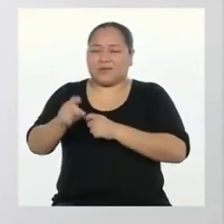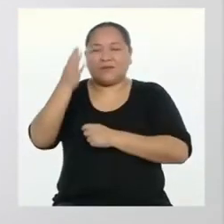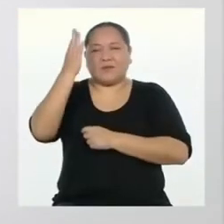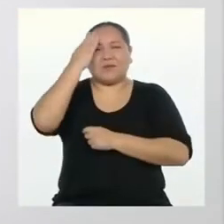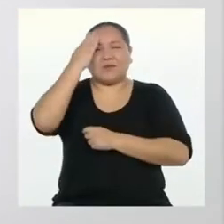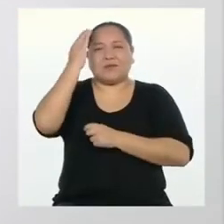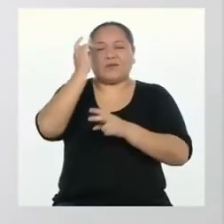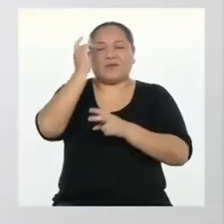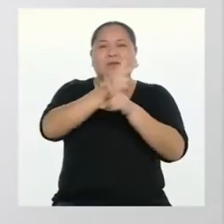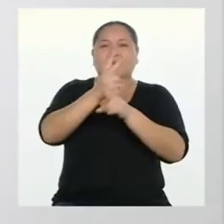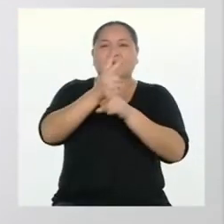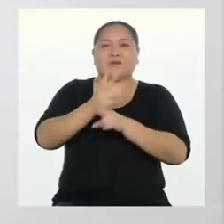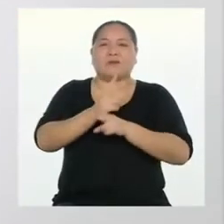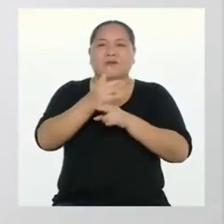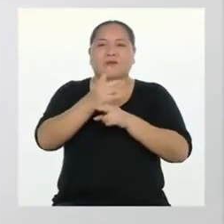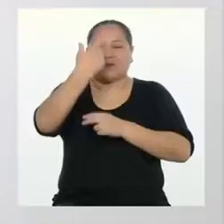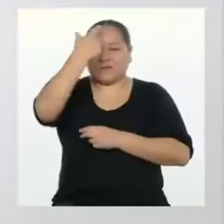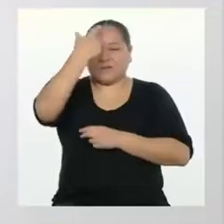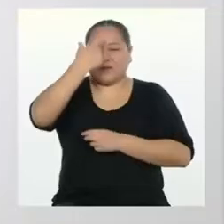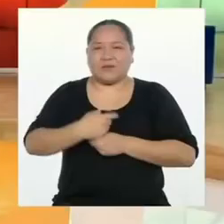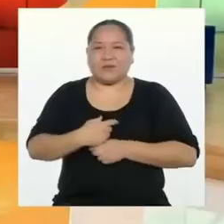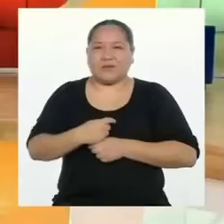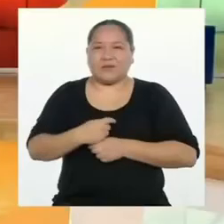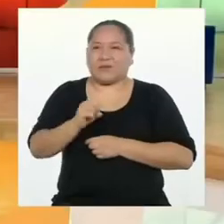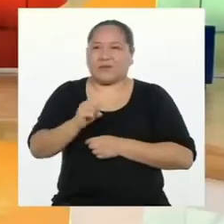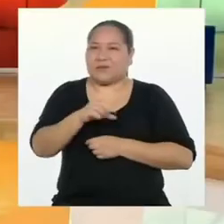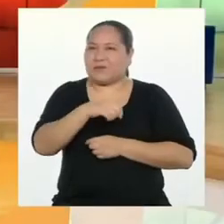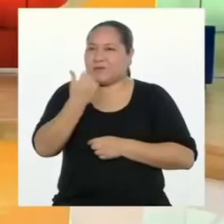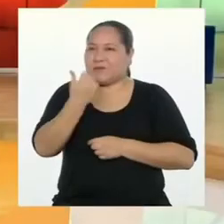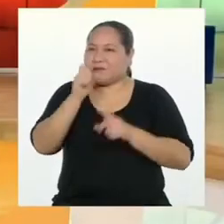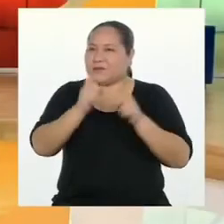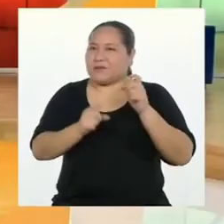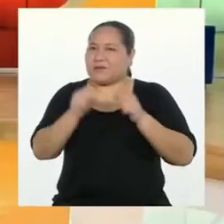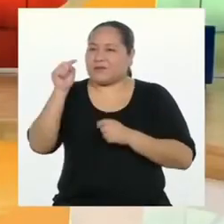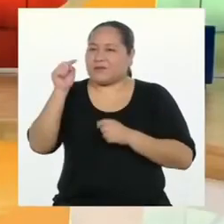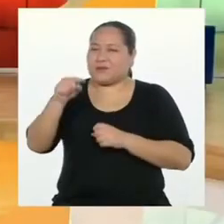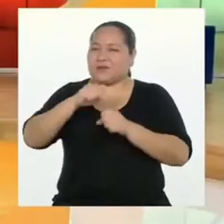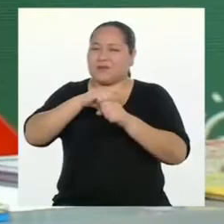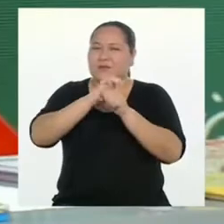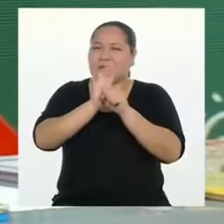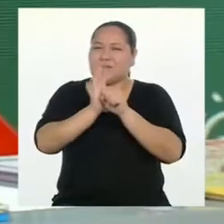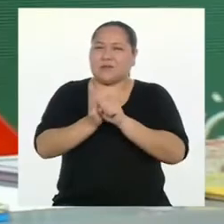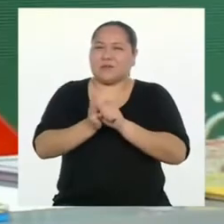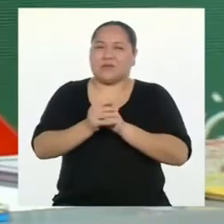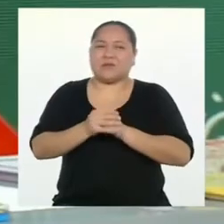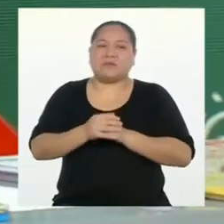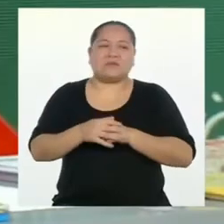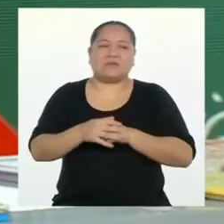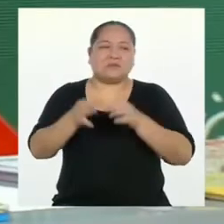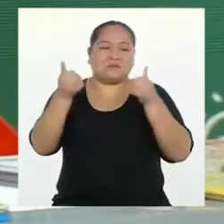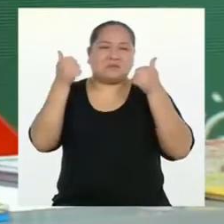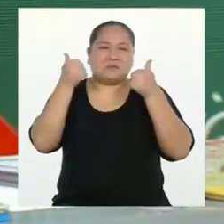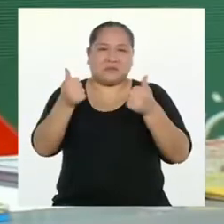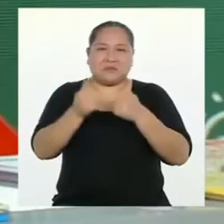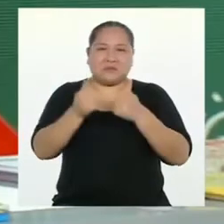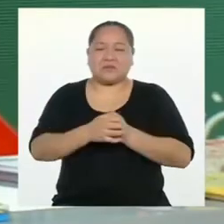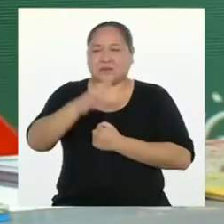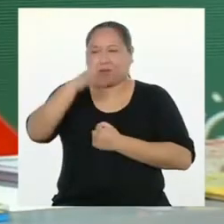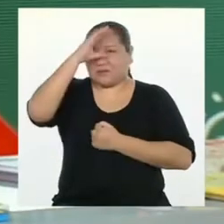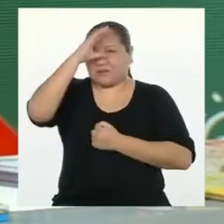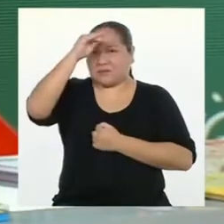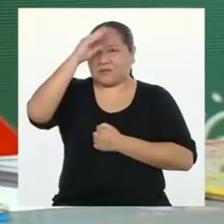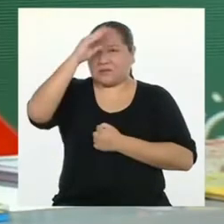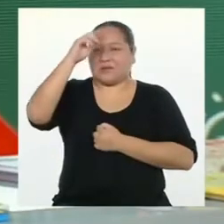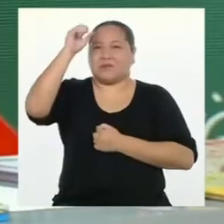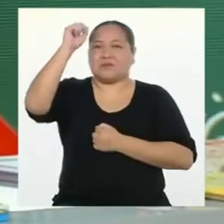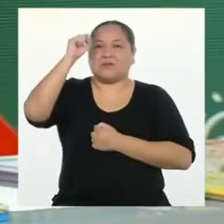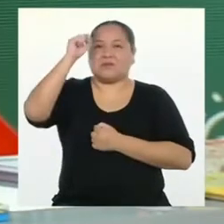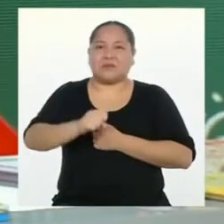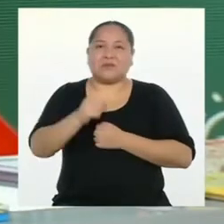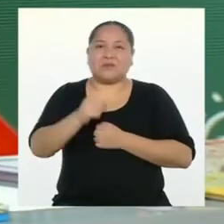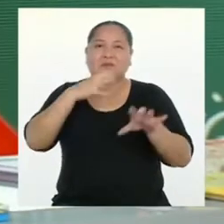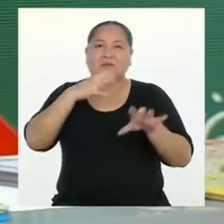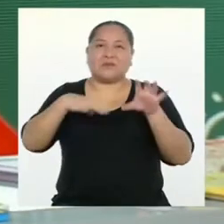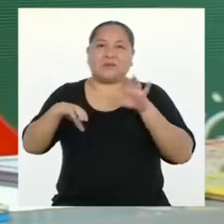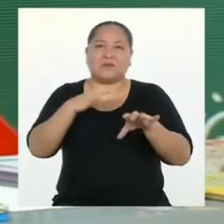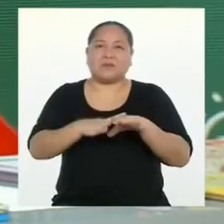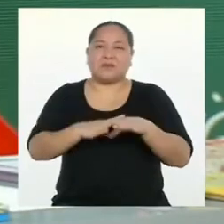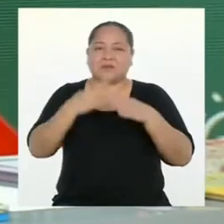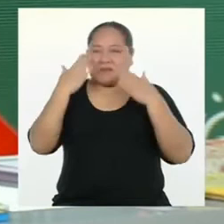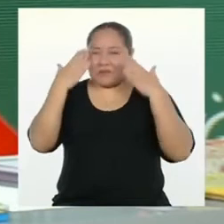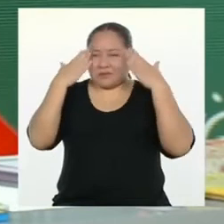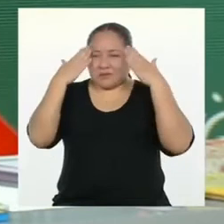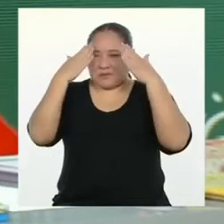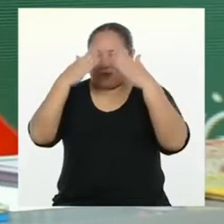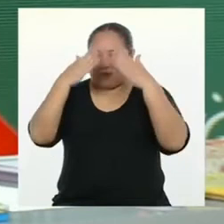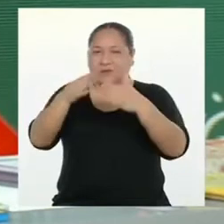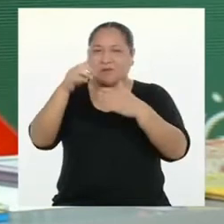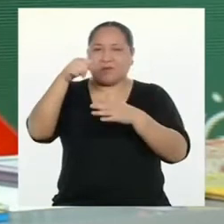personal y de los demás ante el COVID-19? Muy bien. Las chicas y chicos cumplieron con el reto de elaborar